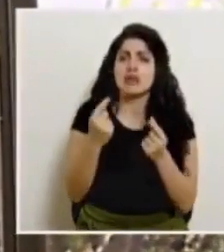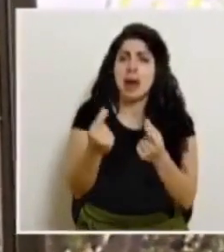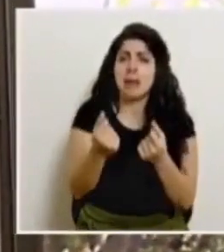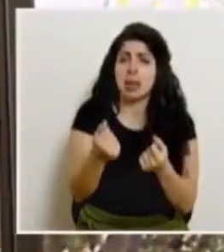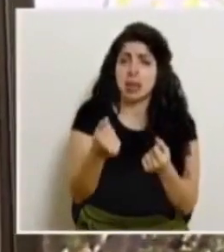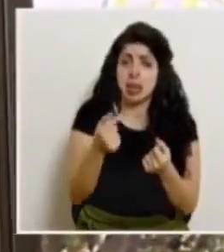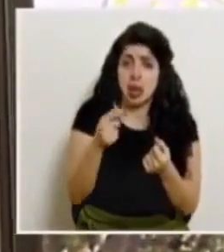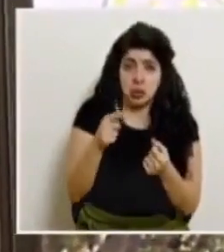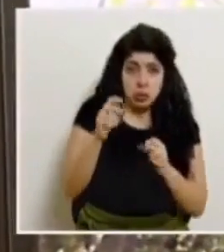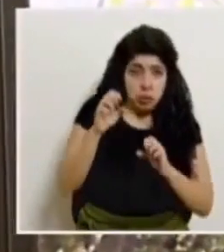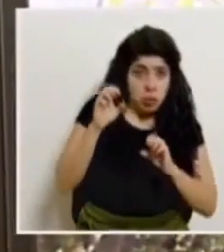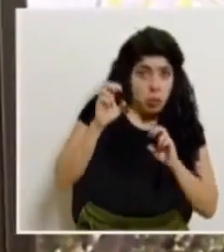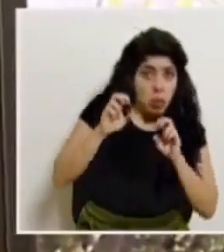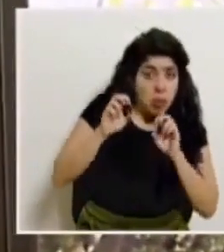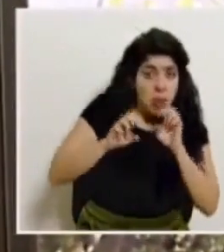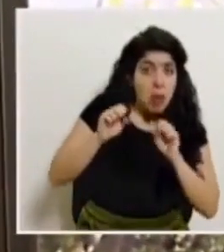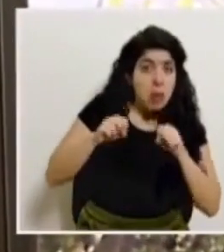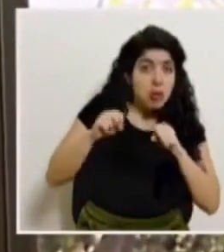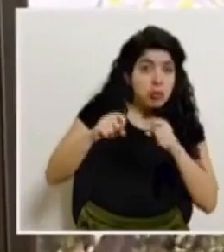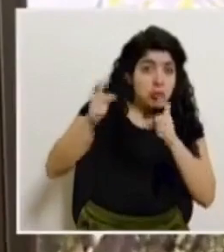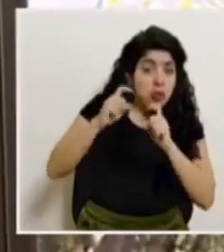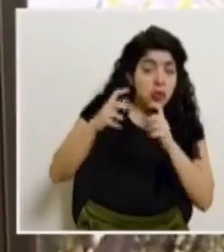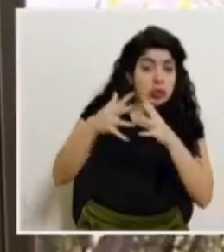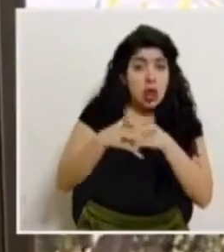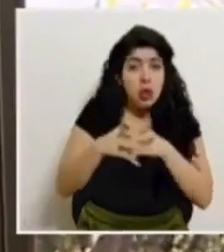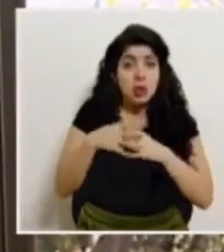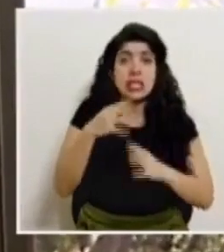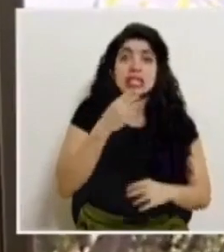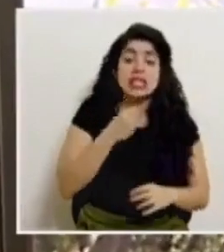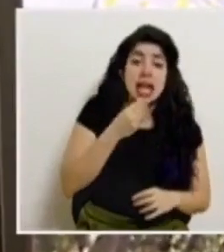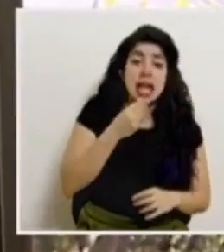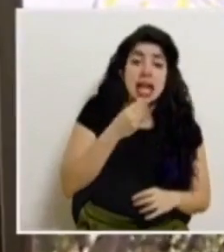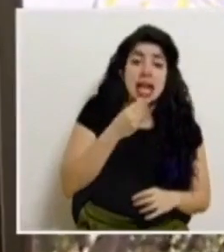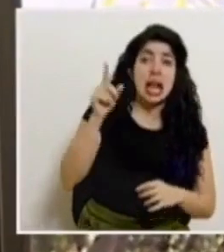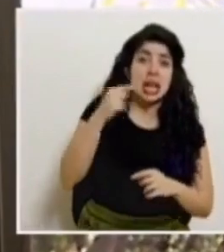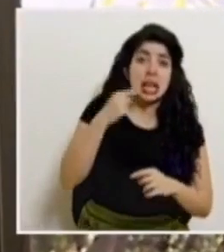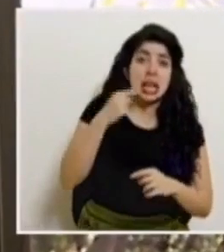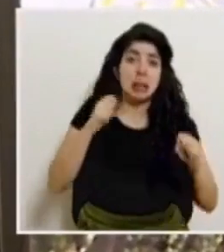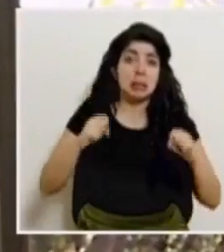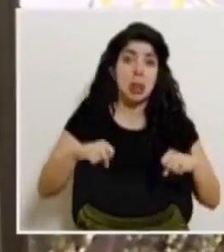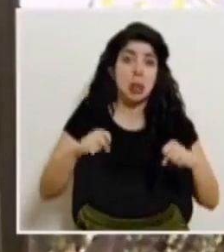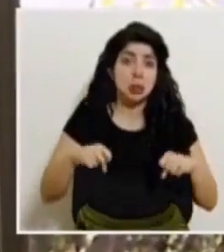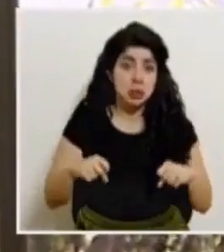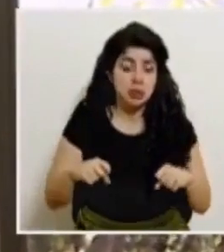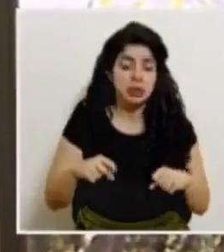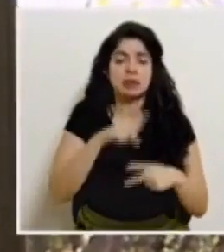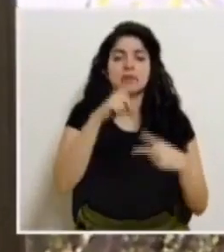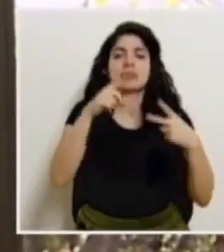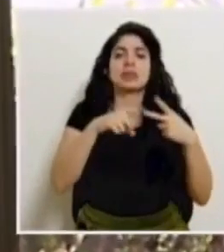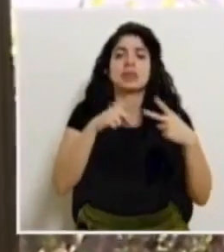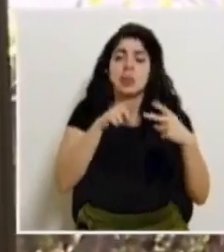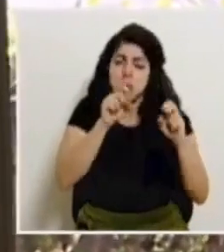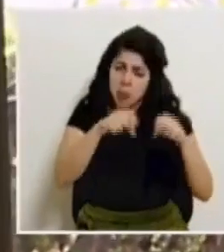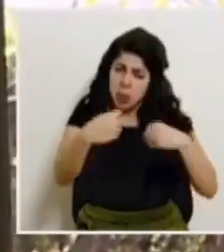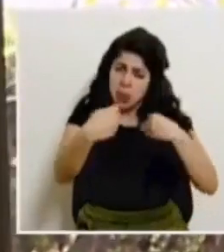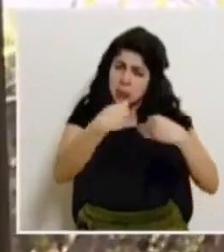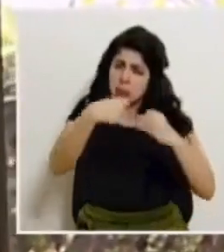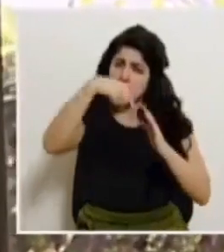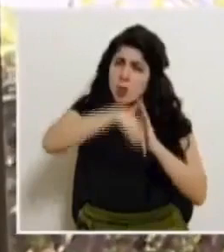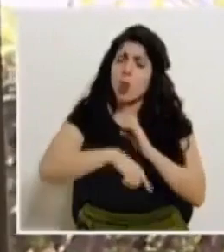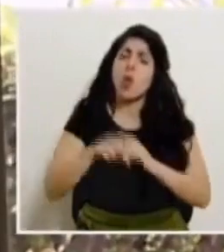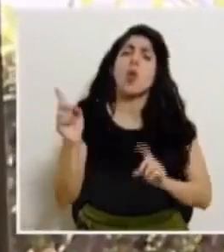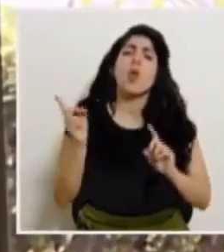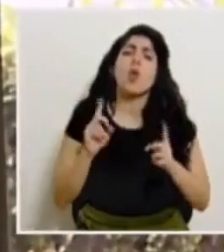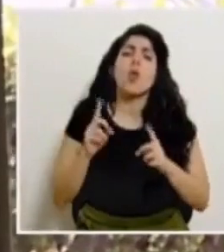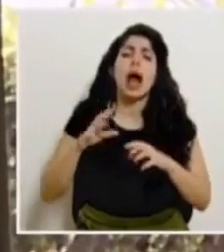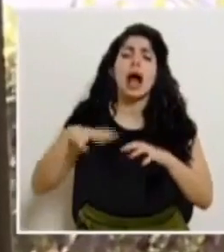o valorando alguna donación, por ejemplo, Estados Unidos o Israel que están anunciando esta posibilidad. Y en segundo lugar, si podemos profundizar, los cantones en